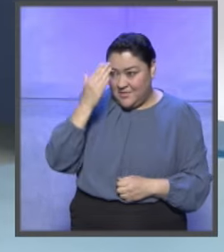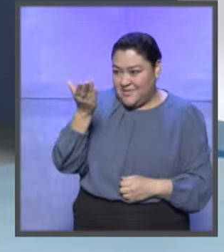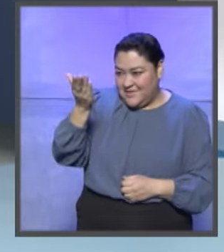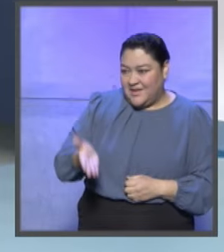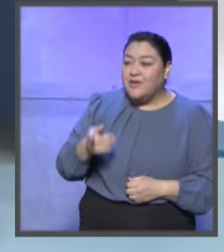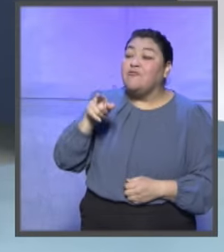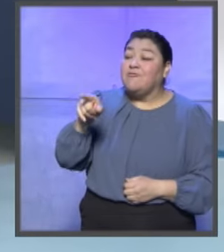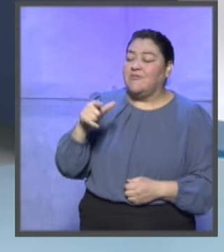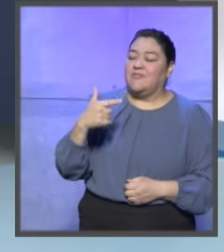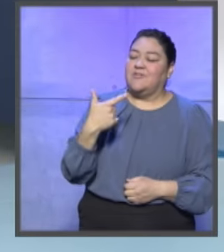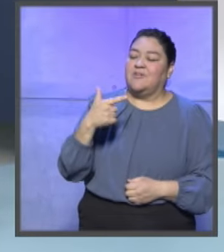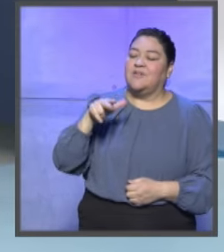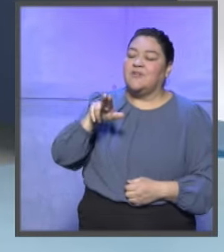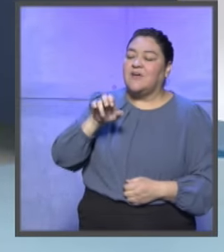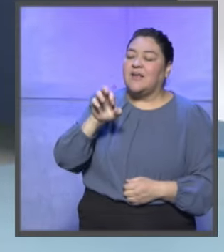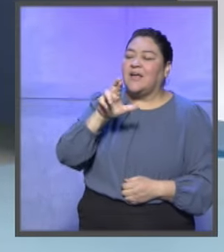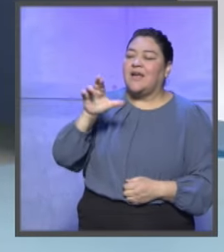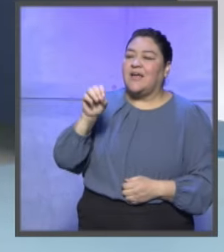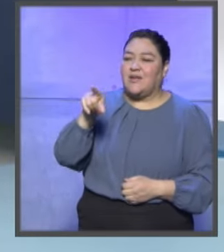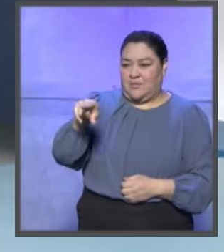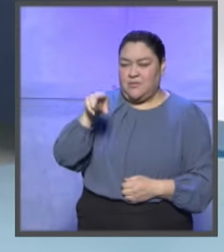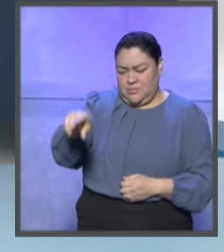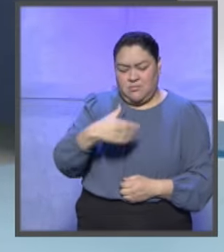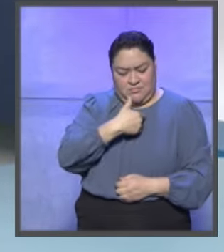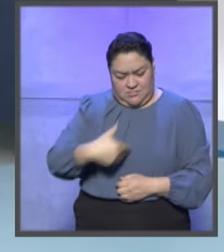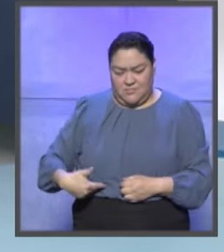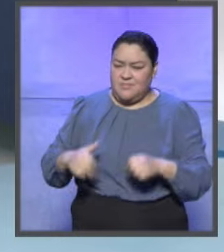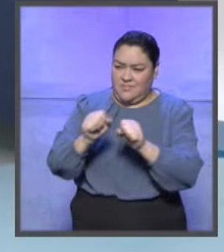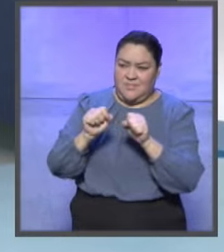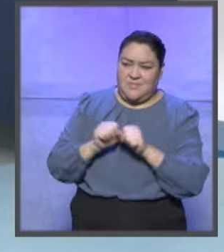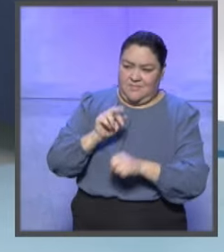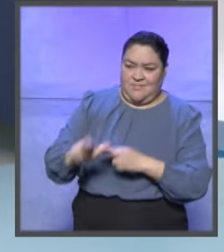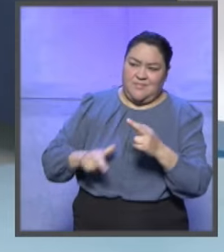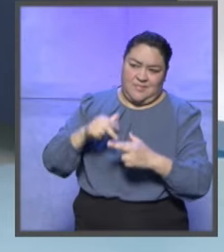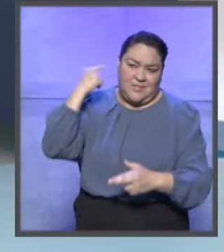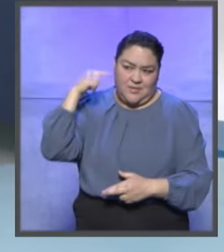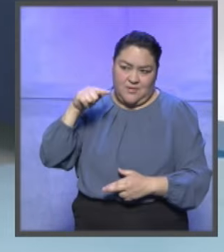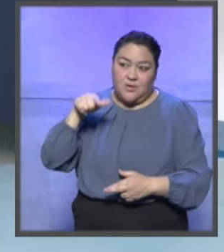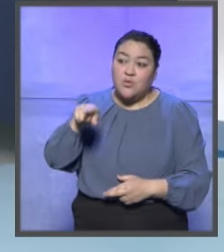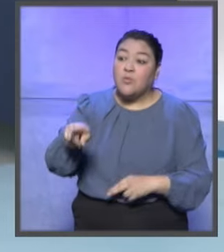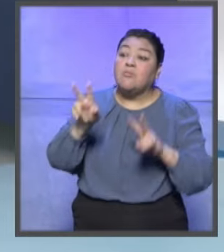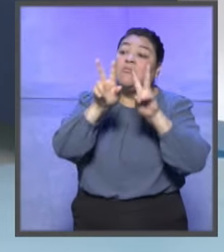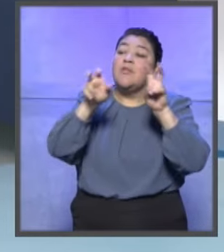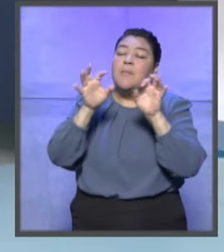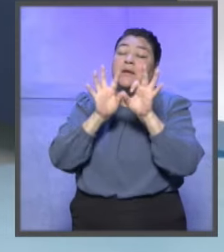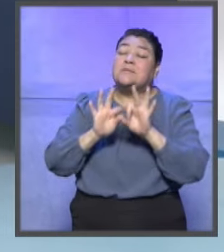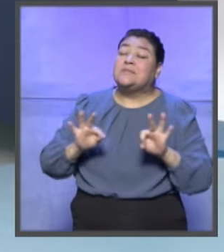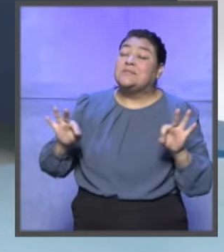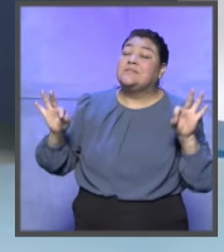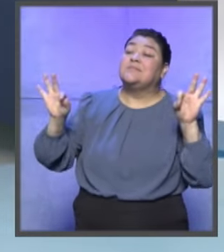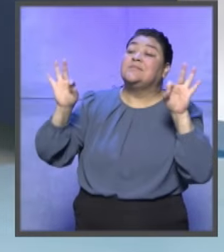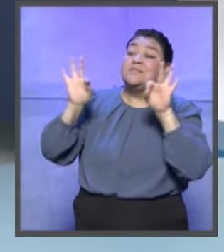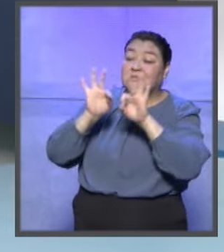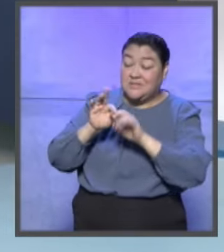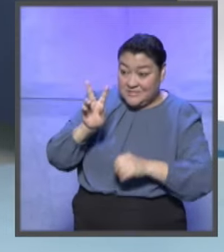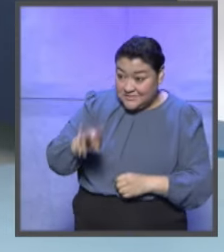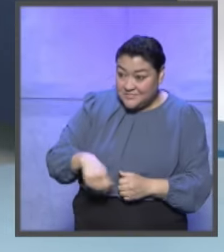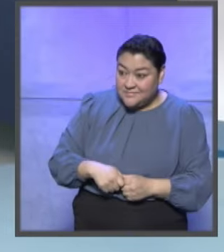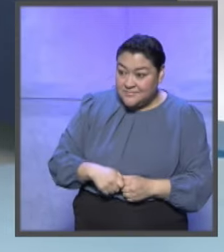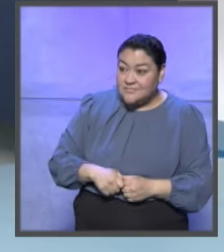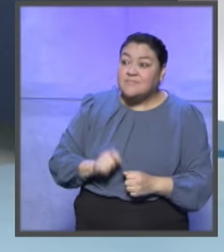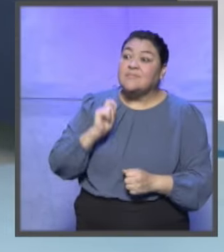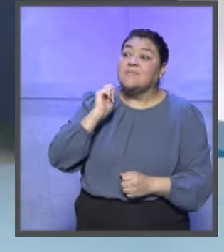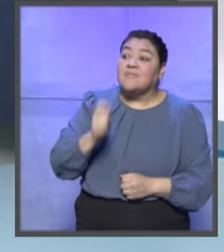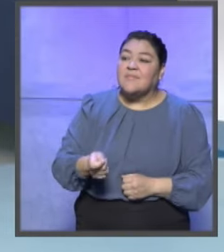Arturo Guerrero, presidente de la sala regional Guadalajara, es de la mayor importancia, me refiero al tema